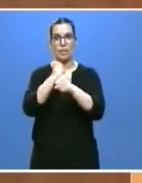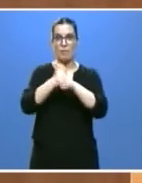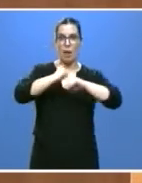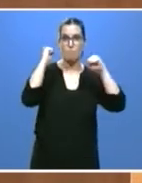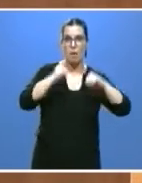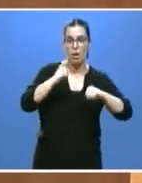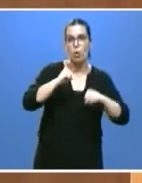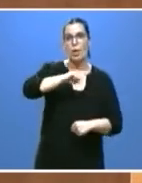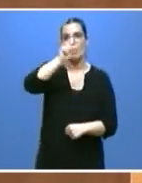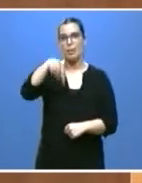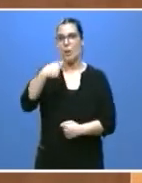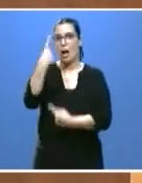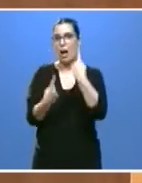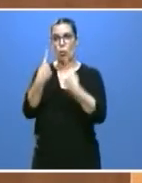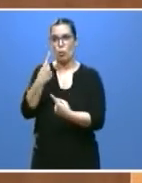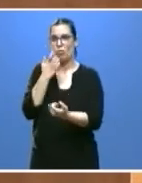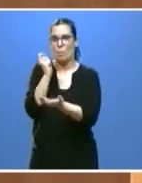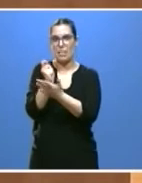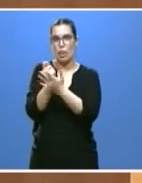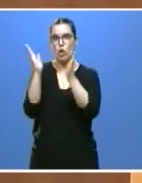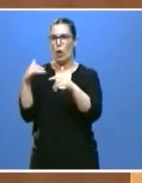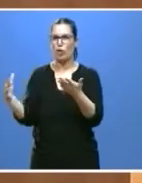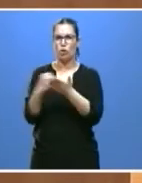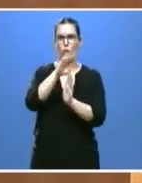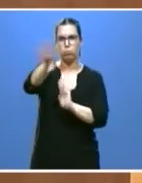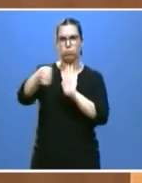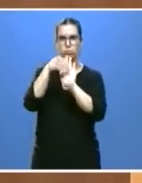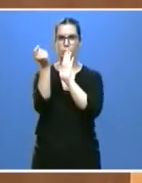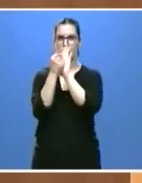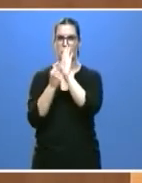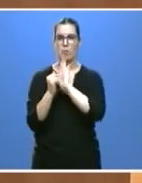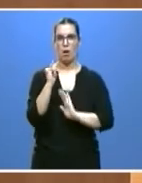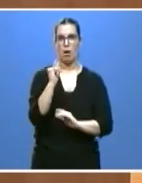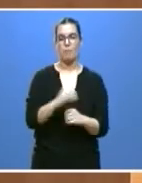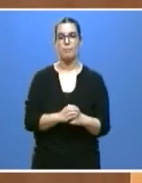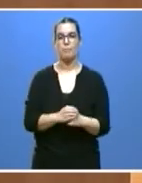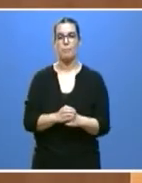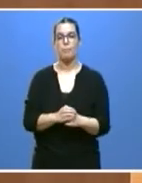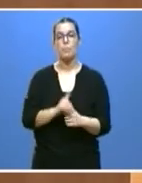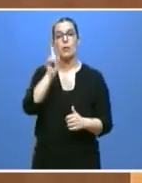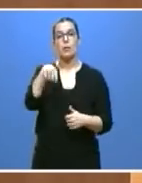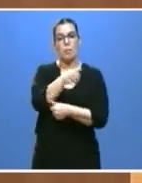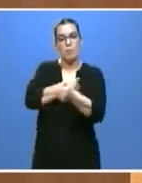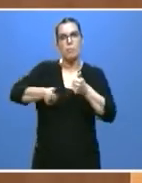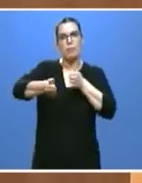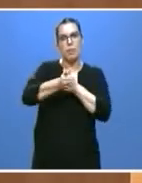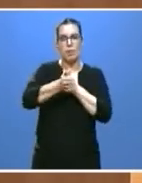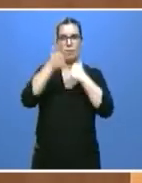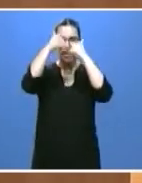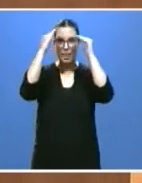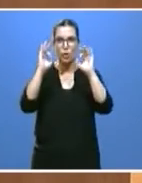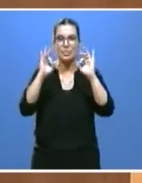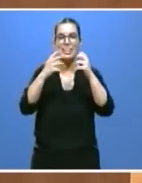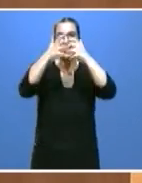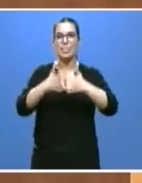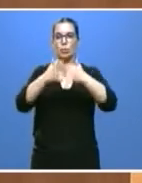aquellos que no tienen ningún tipo de prestación. Por supuesto, dando atención preferente a la industria agroalimentaria o